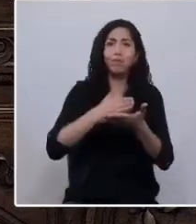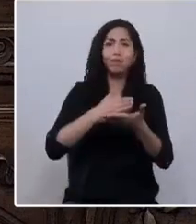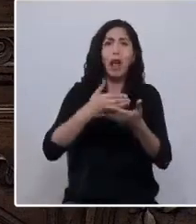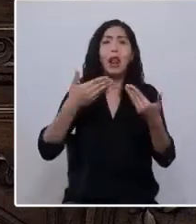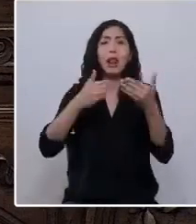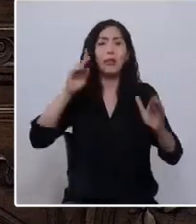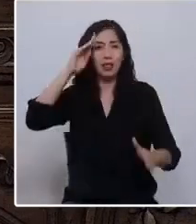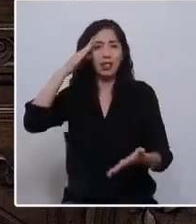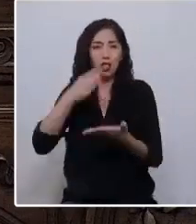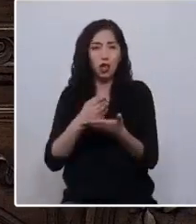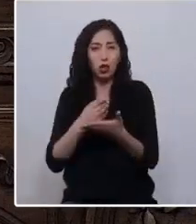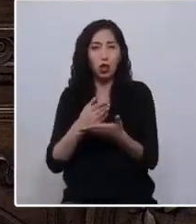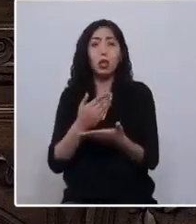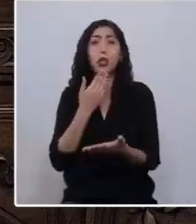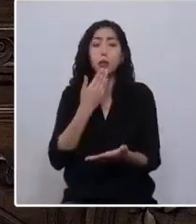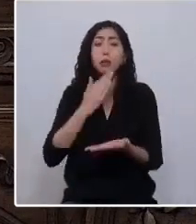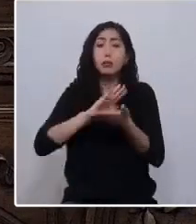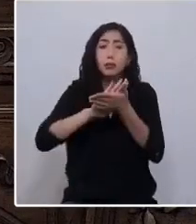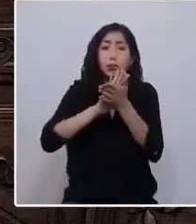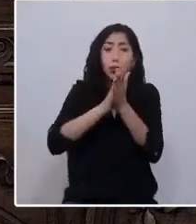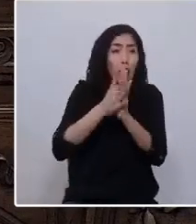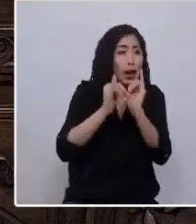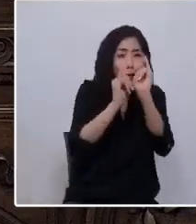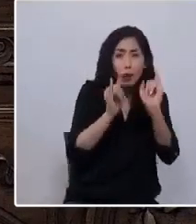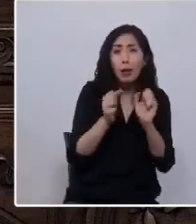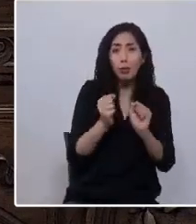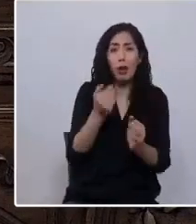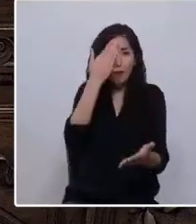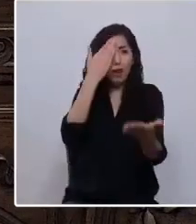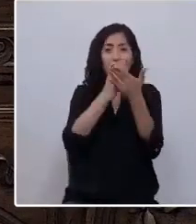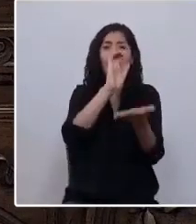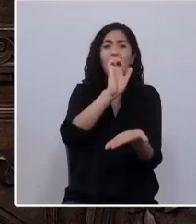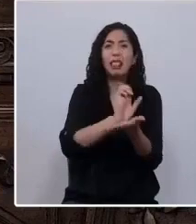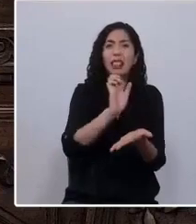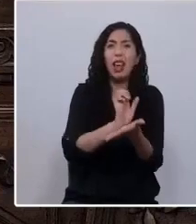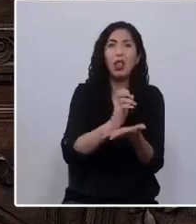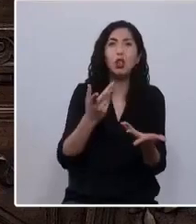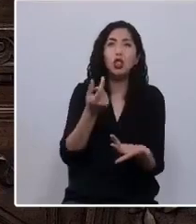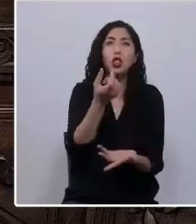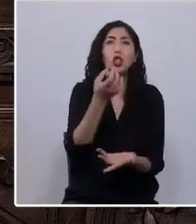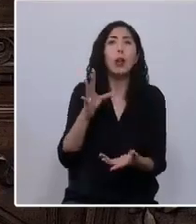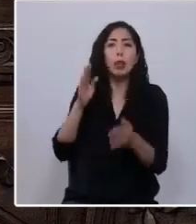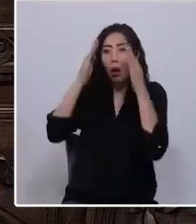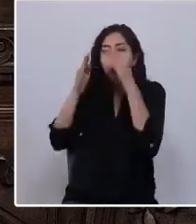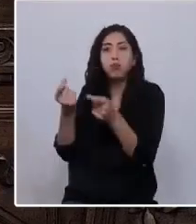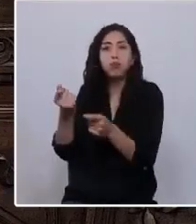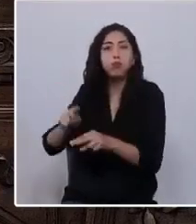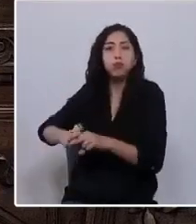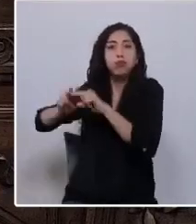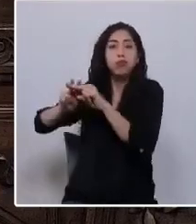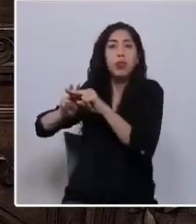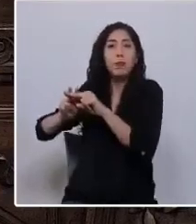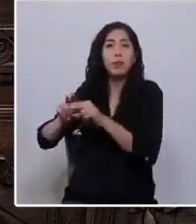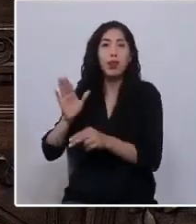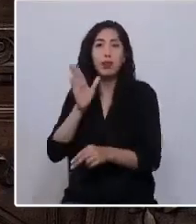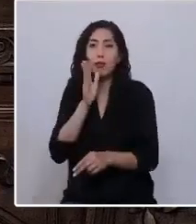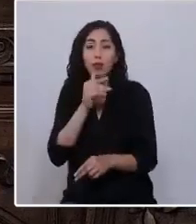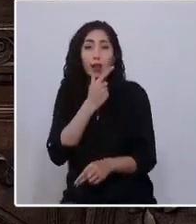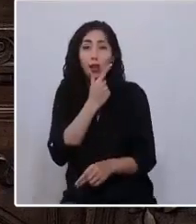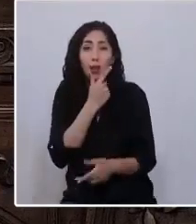Por todos los medios posibles frente a un Estado capitalista que no duda en usar la fuerza para defender los intereses de una